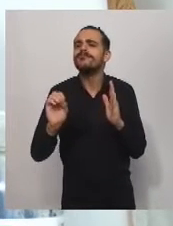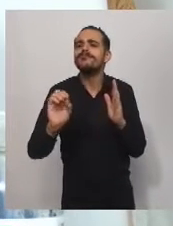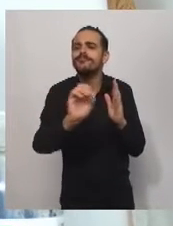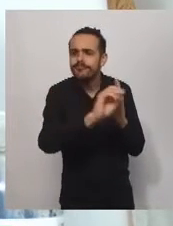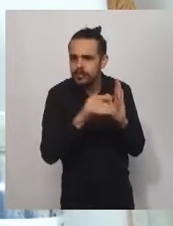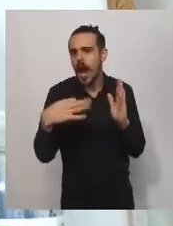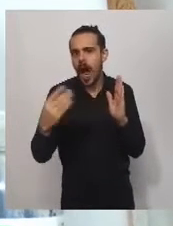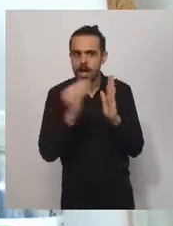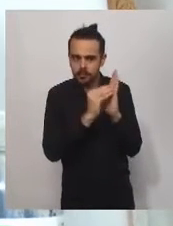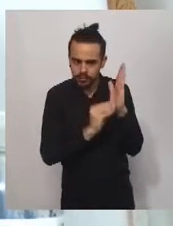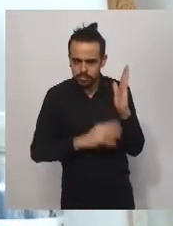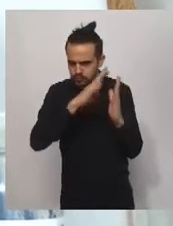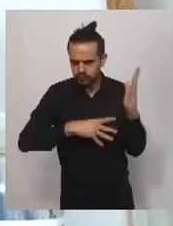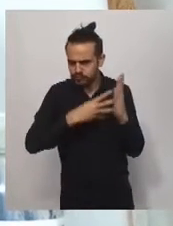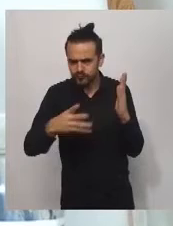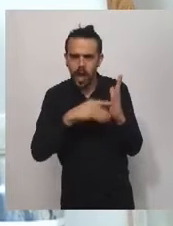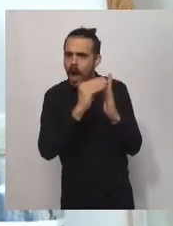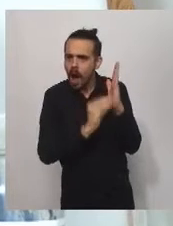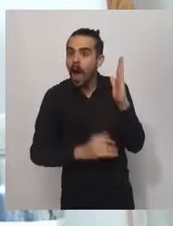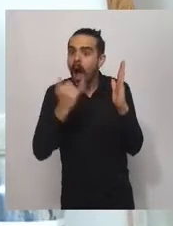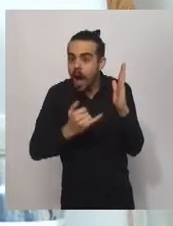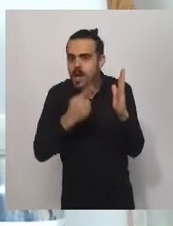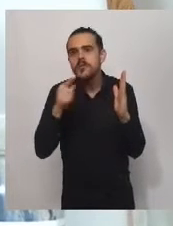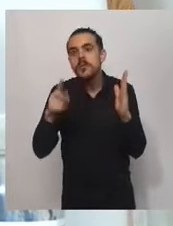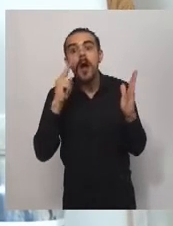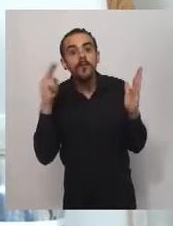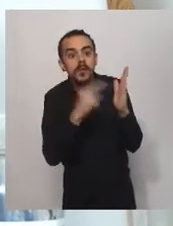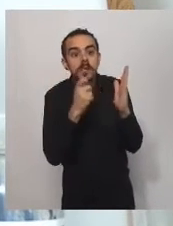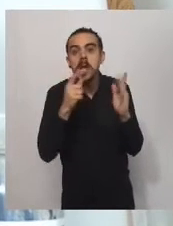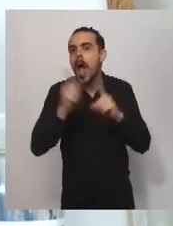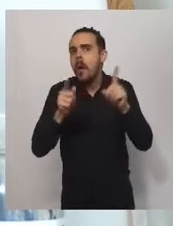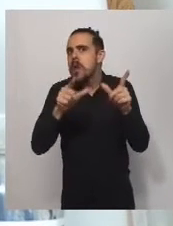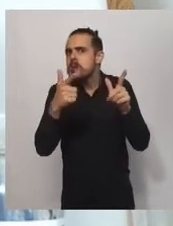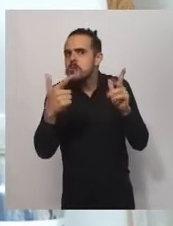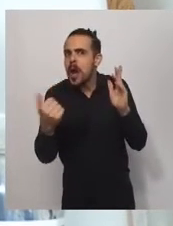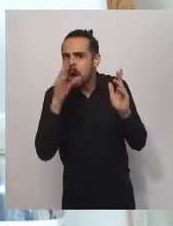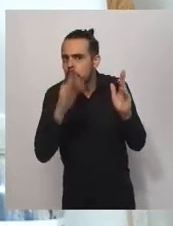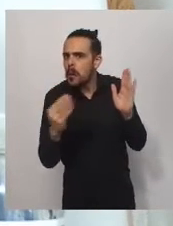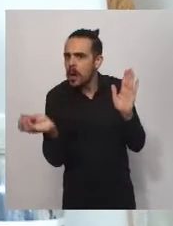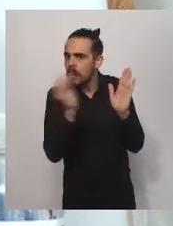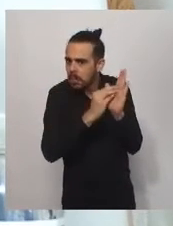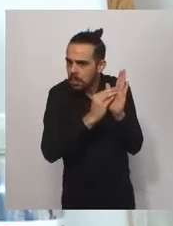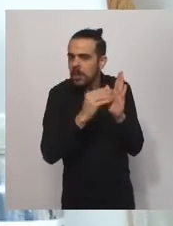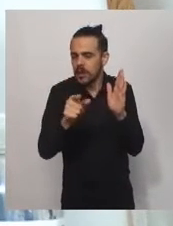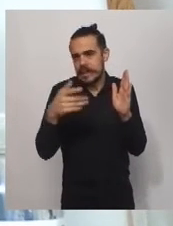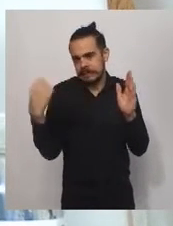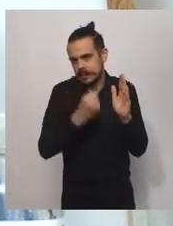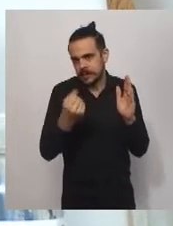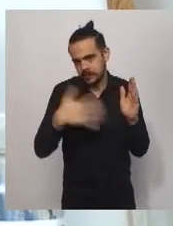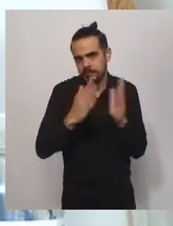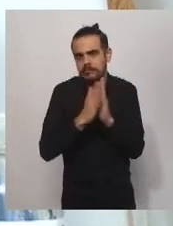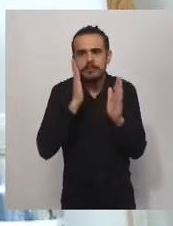a todas las instituciones deportivas de la provincia, y en el caso de que alguna no lo haya hecho, lo puede hacer